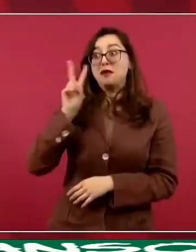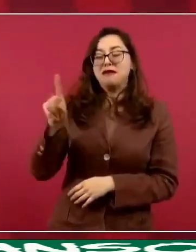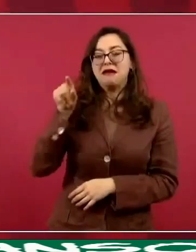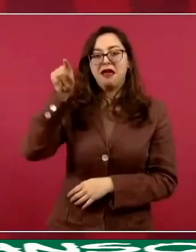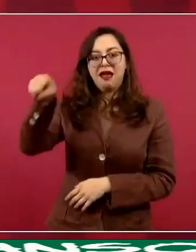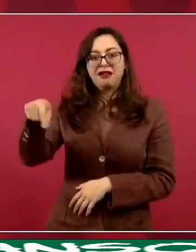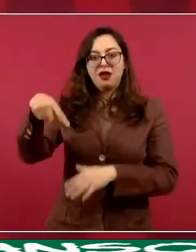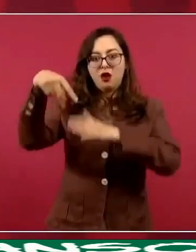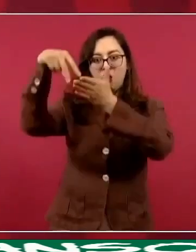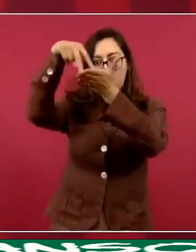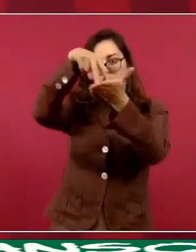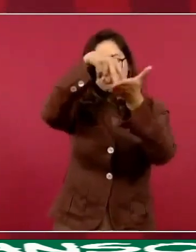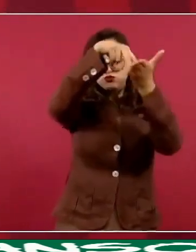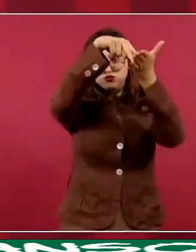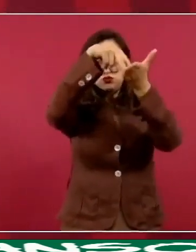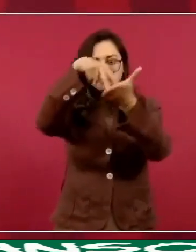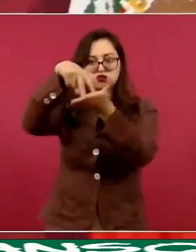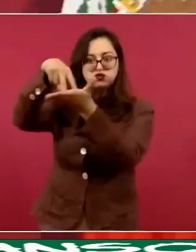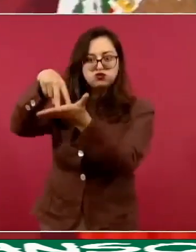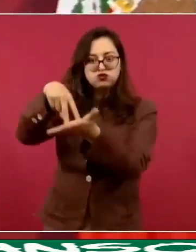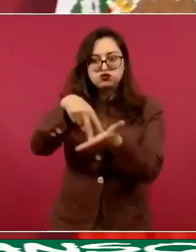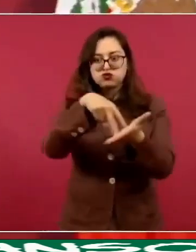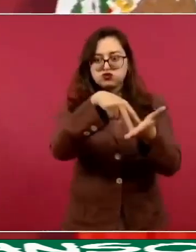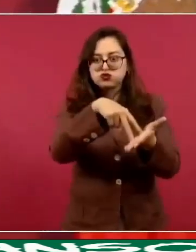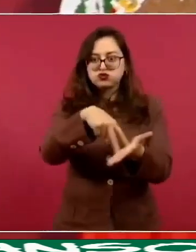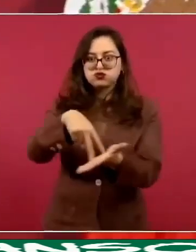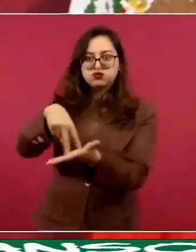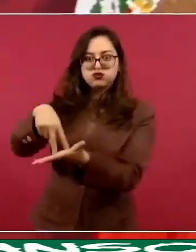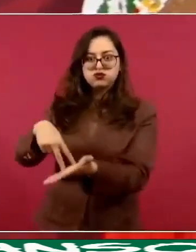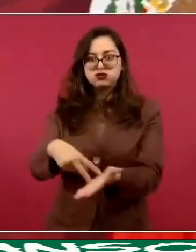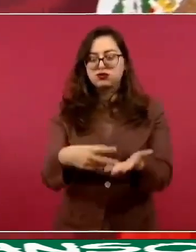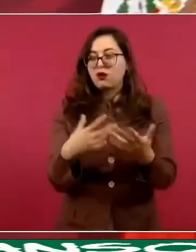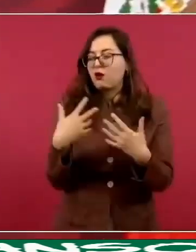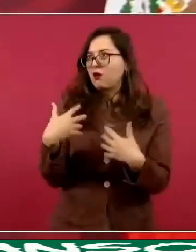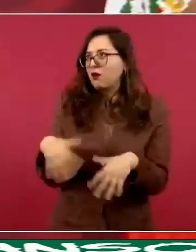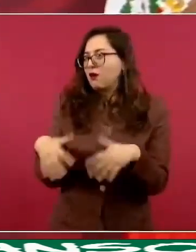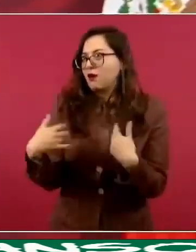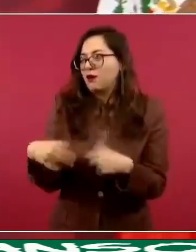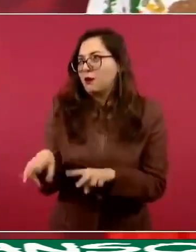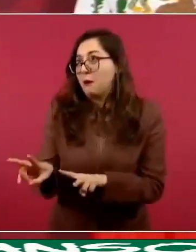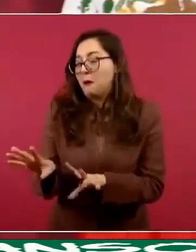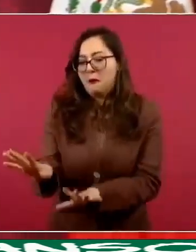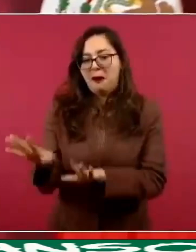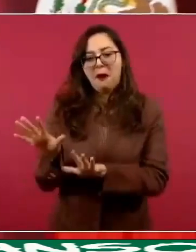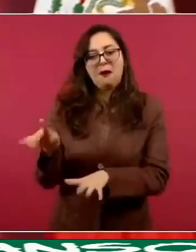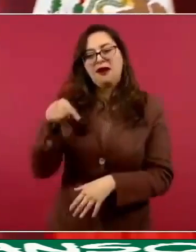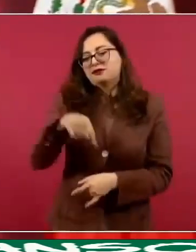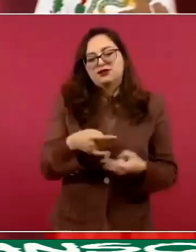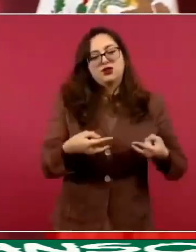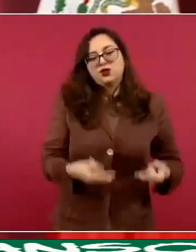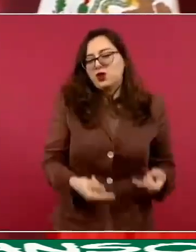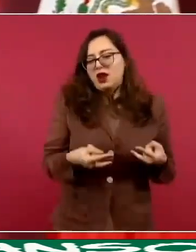volando en una palmera, pues eso sí no se puede acá, pero